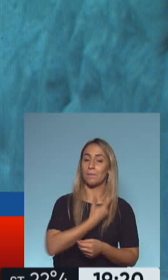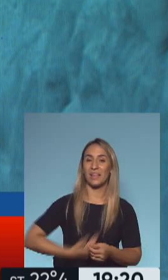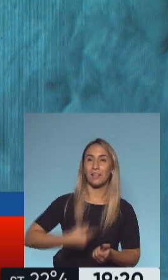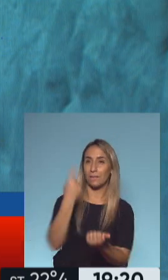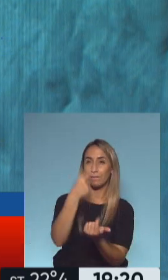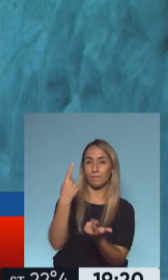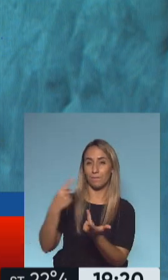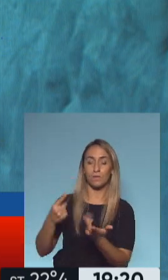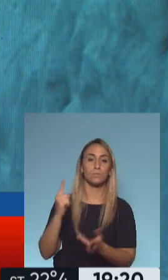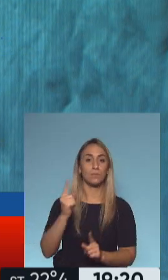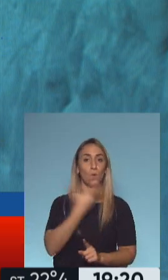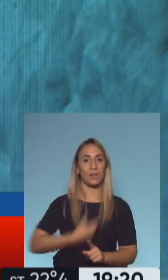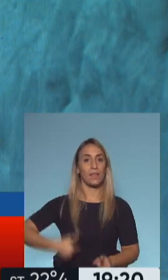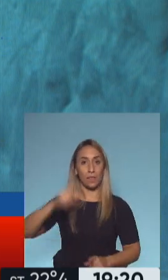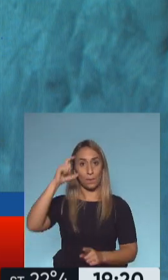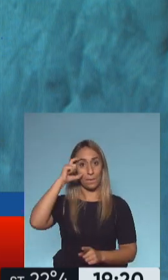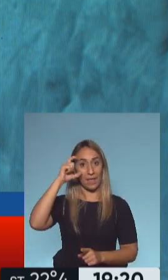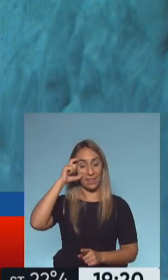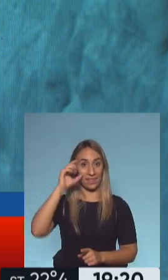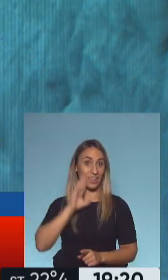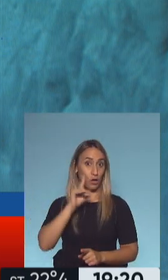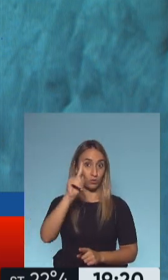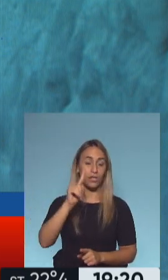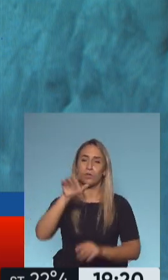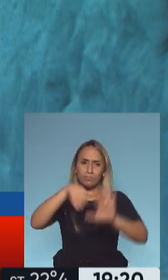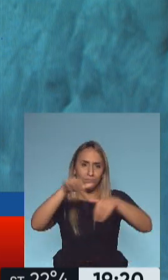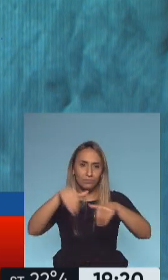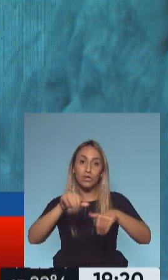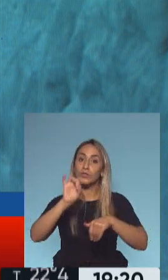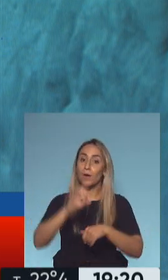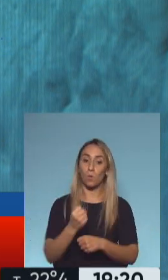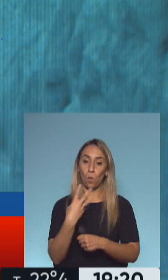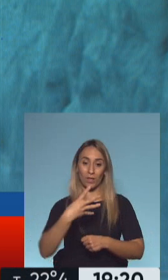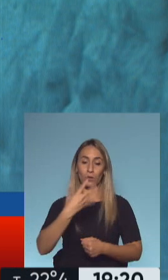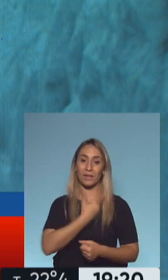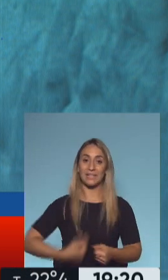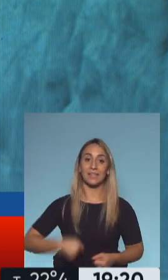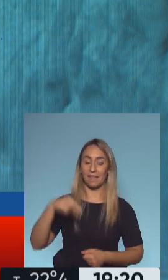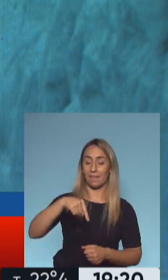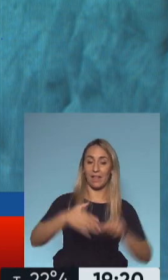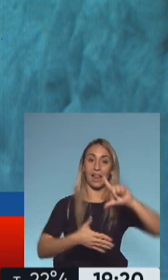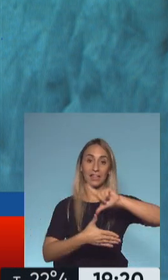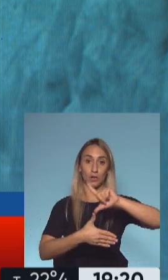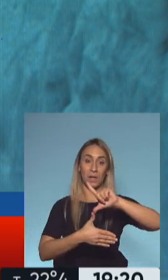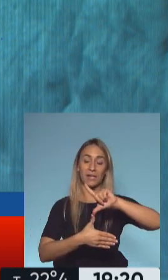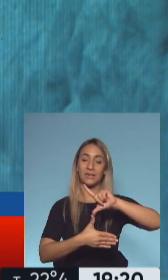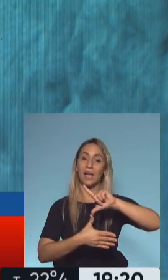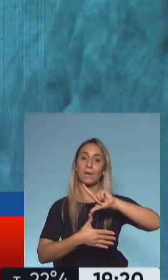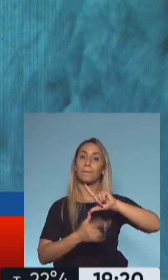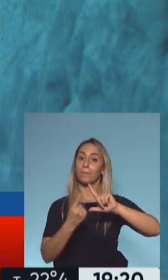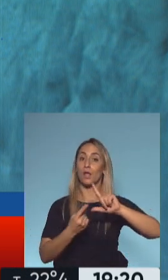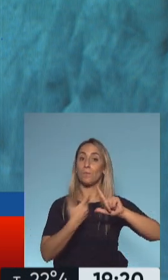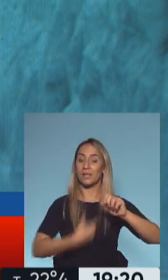de los Estados Unidos, Joe Biden. Cuatro solamente de América Latina. Uno de ellos, el presidente argentino Alberto Fernández. También el